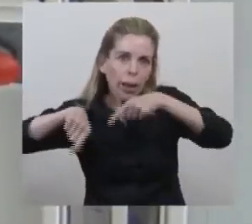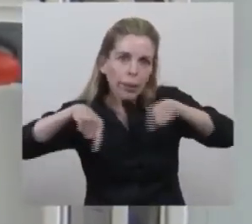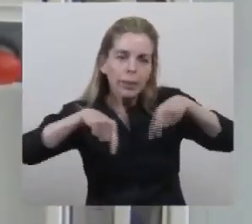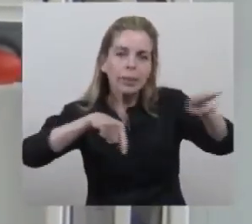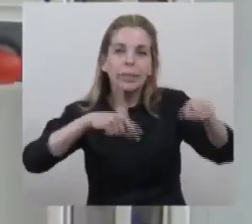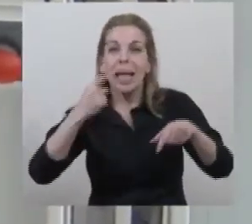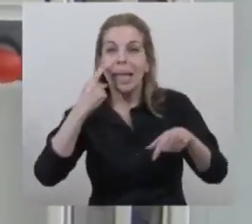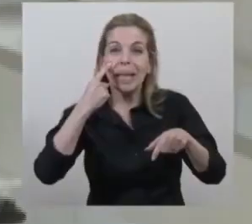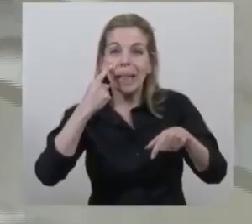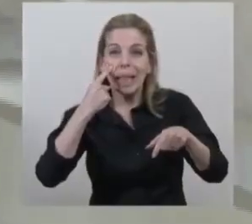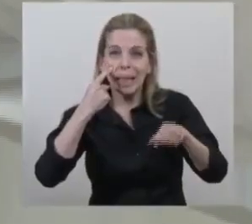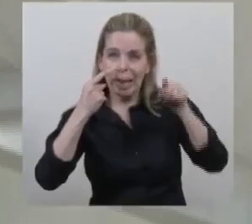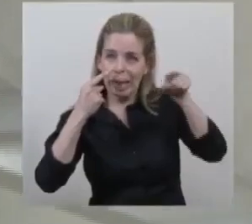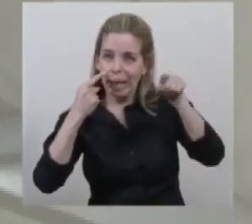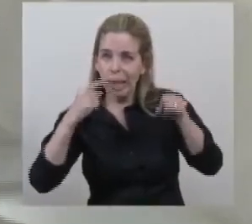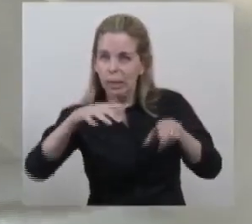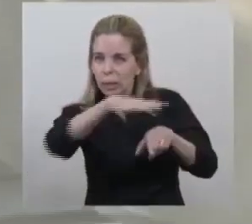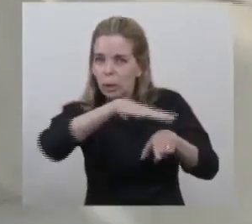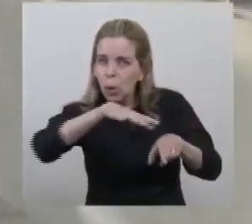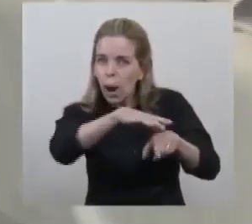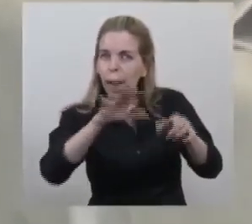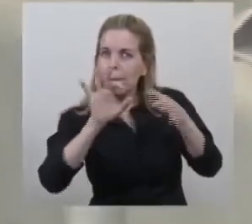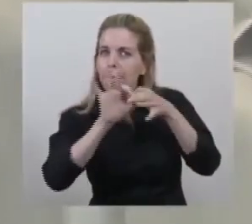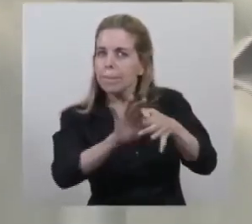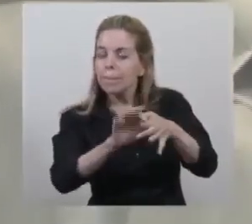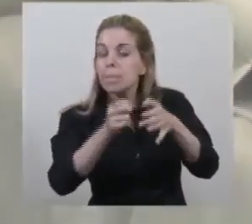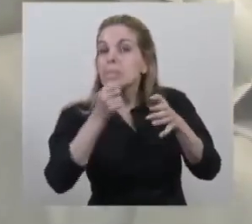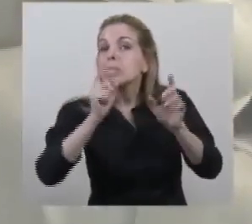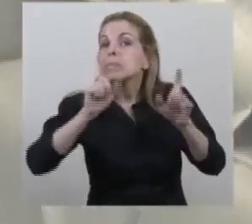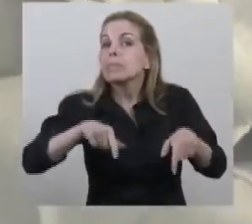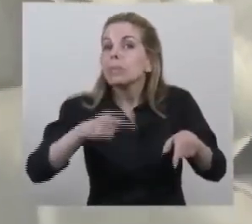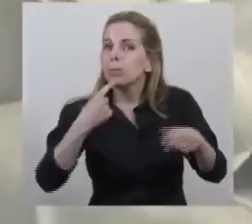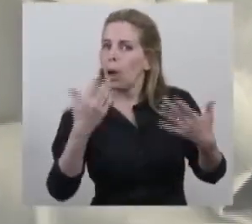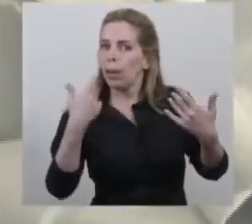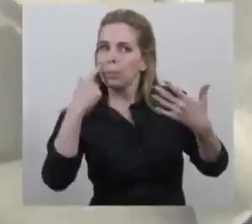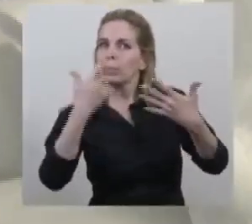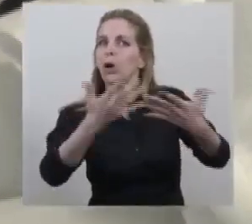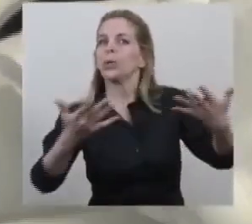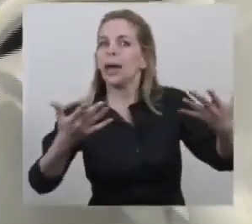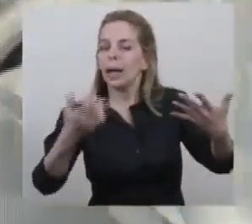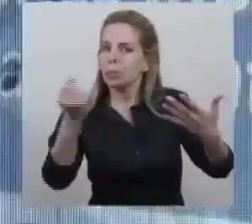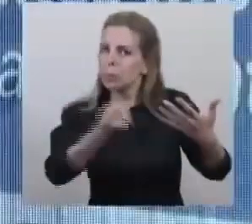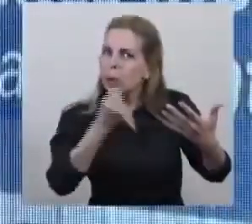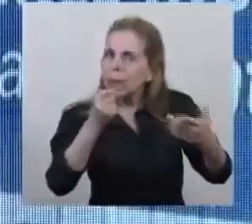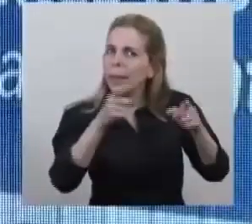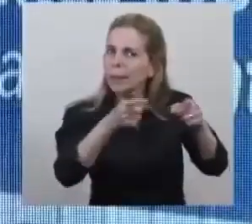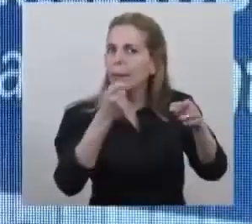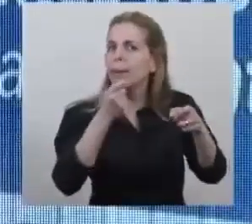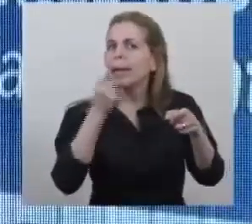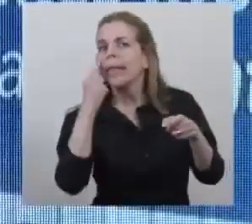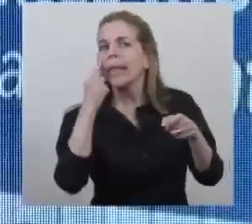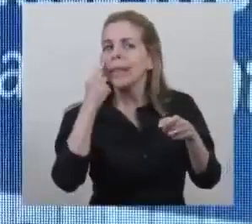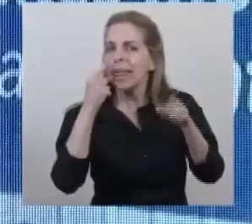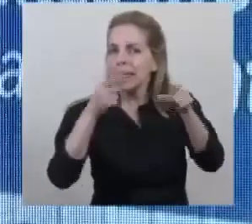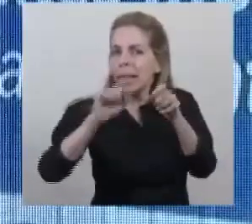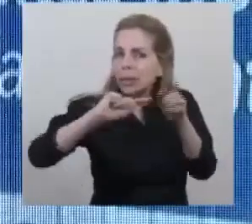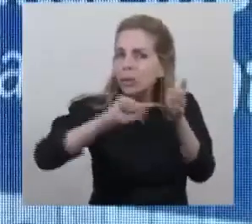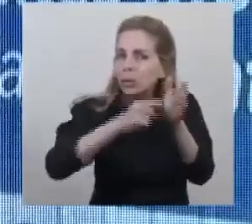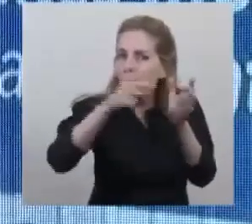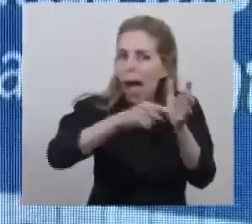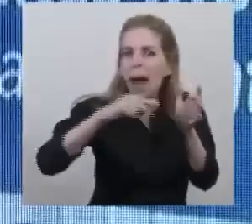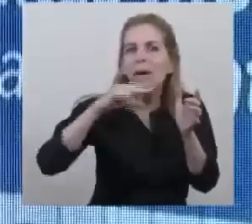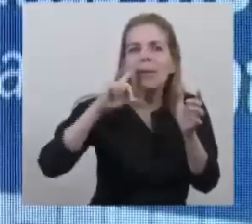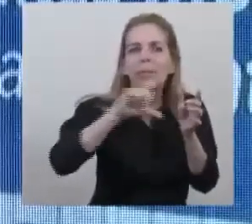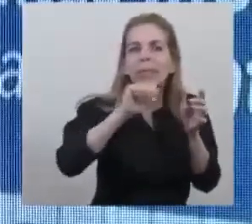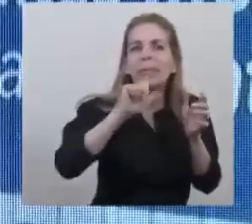intendente desde allí, no sé si lo podremos tomar, pero sería muy importante, presidente, que desde esa ciudad emblemática de Villa